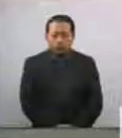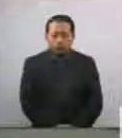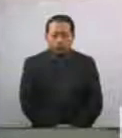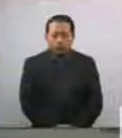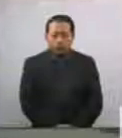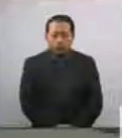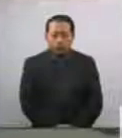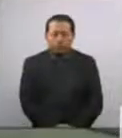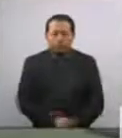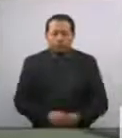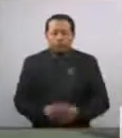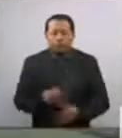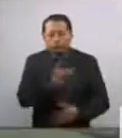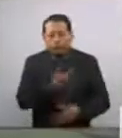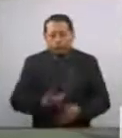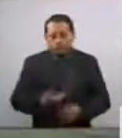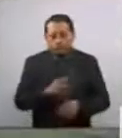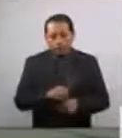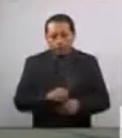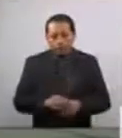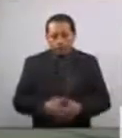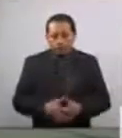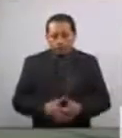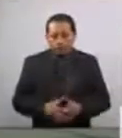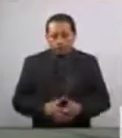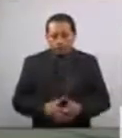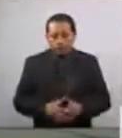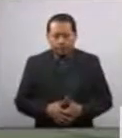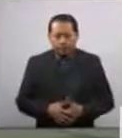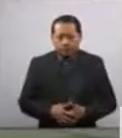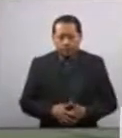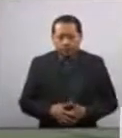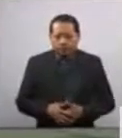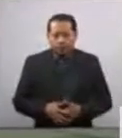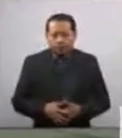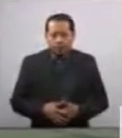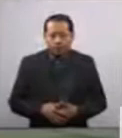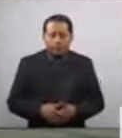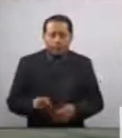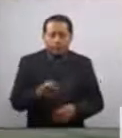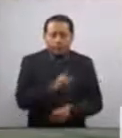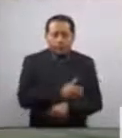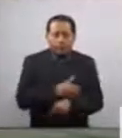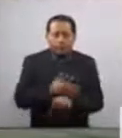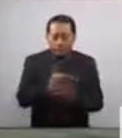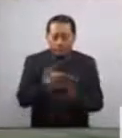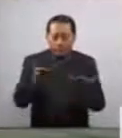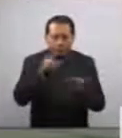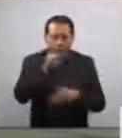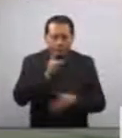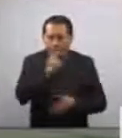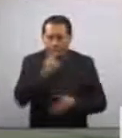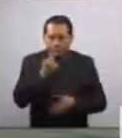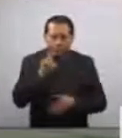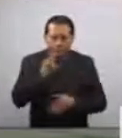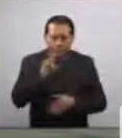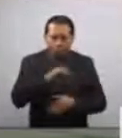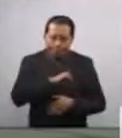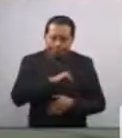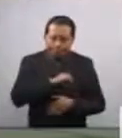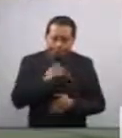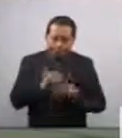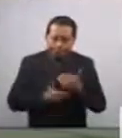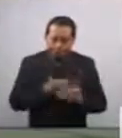Con la venia de la presidencia. Estimadas compañeras y compañeros diputados, en nuestros